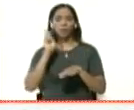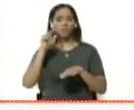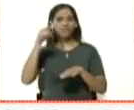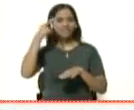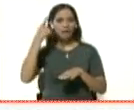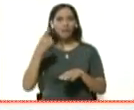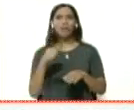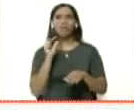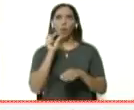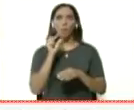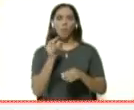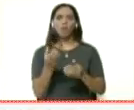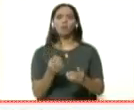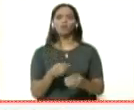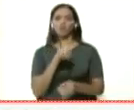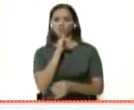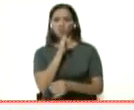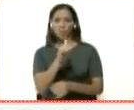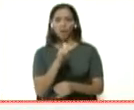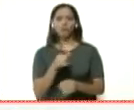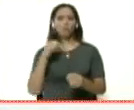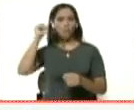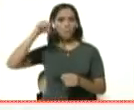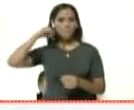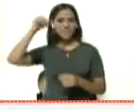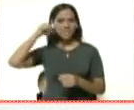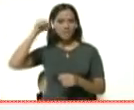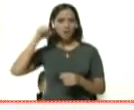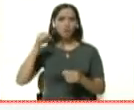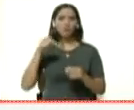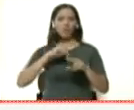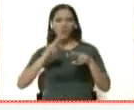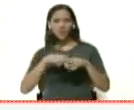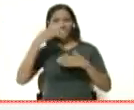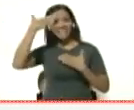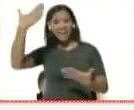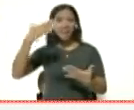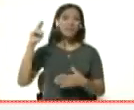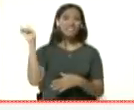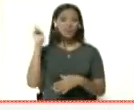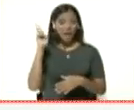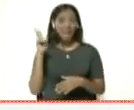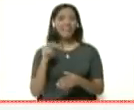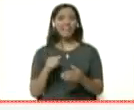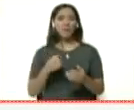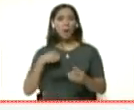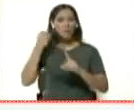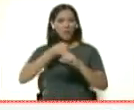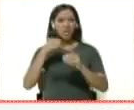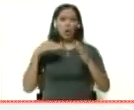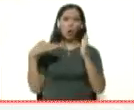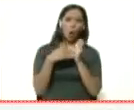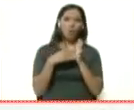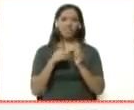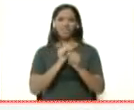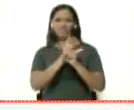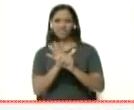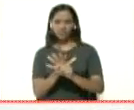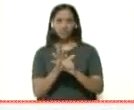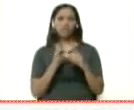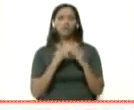hace poco, antes de dar el pase, estábamos colocando un video de unos niños que estaban saludando y diciendo, Venezuela, vamos a luchar contra el coronavirus, toda esta historia.